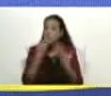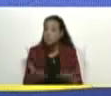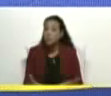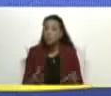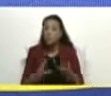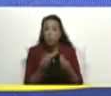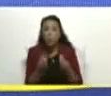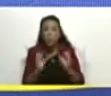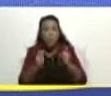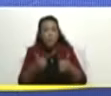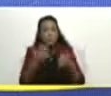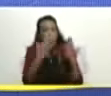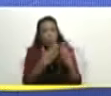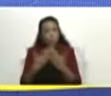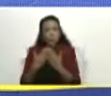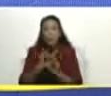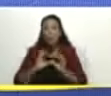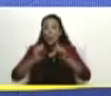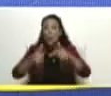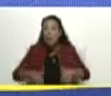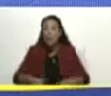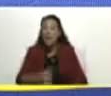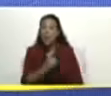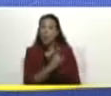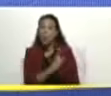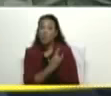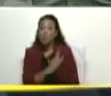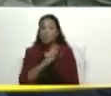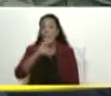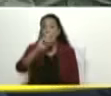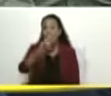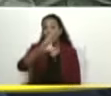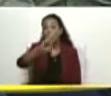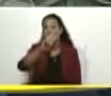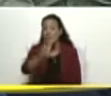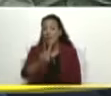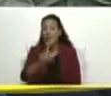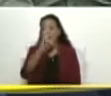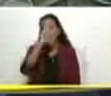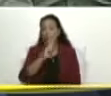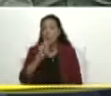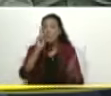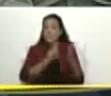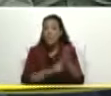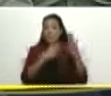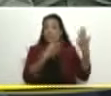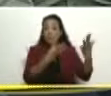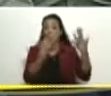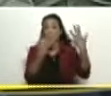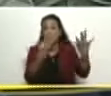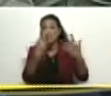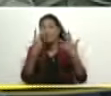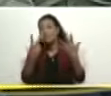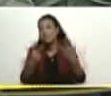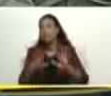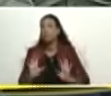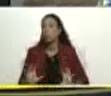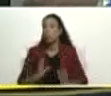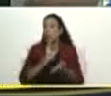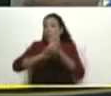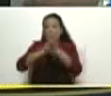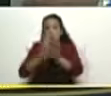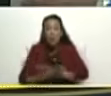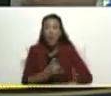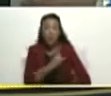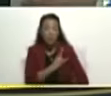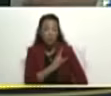que ella empezó a estudiar en la UCB en el año 87, fue y se graduó en el 92 o sea, tú estabas